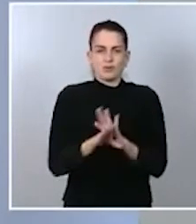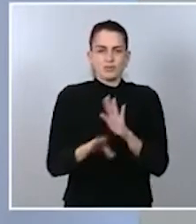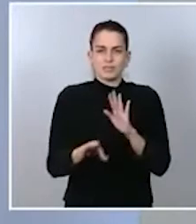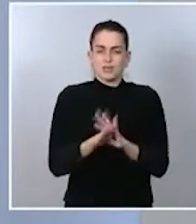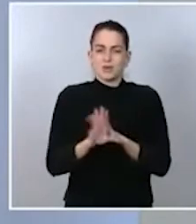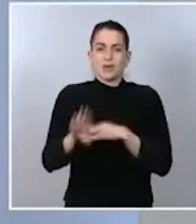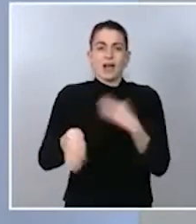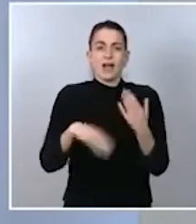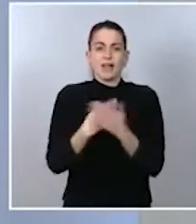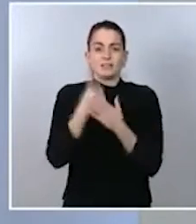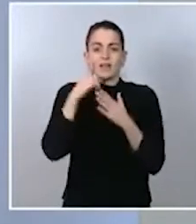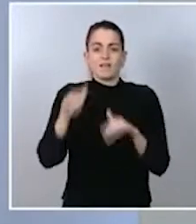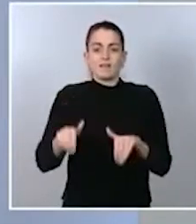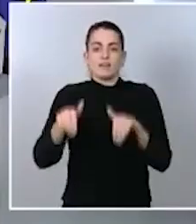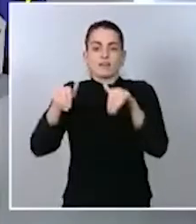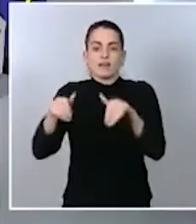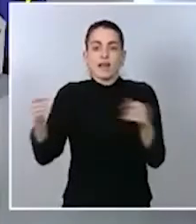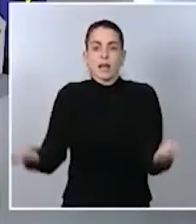la campaña electoral.